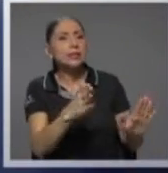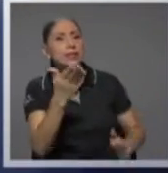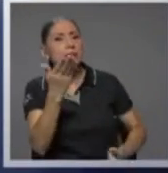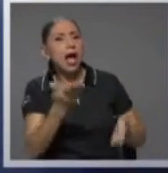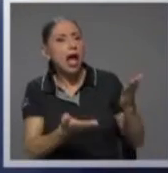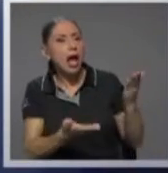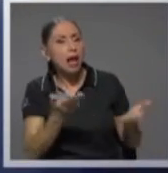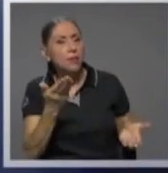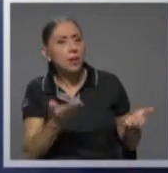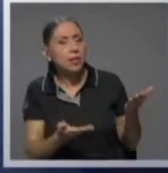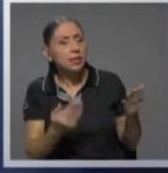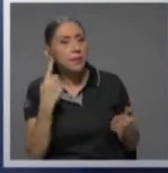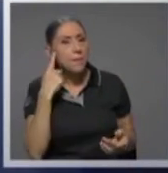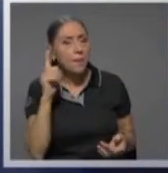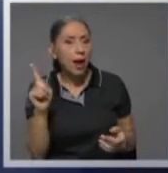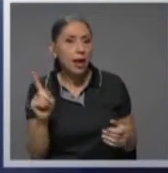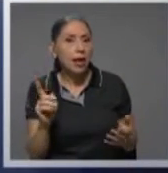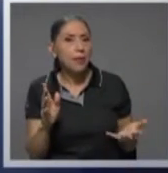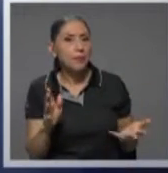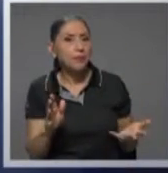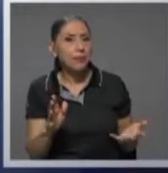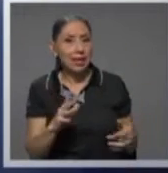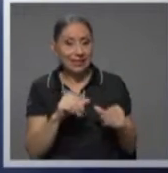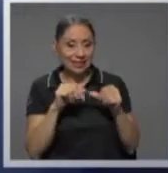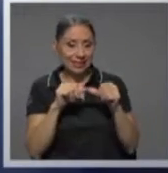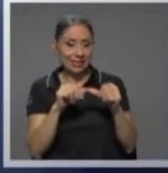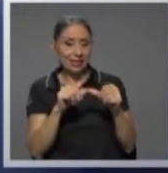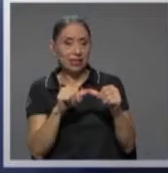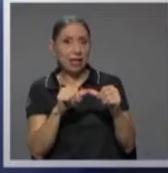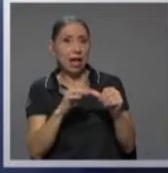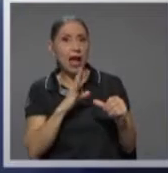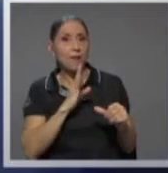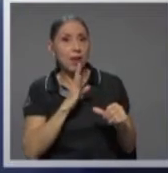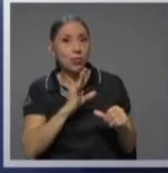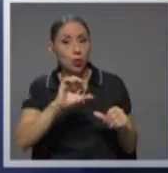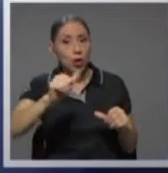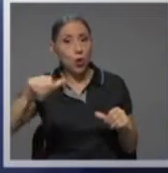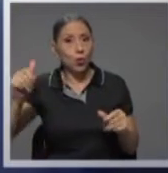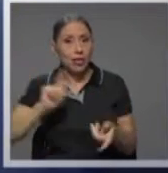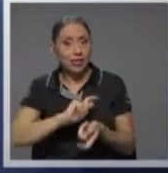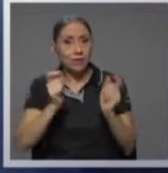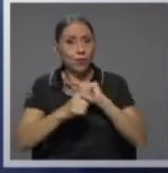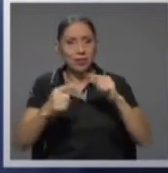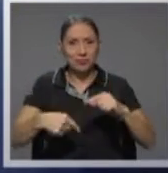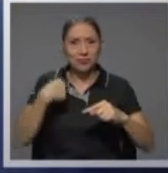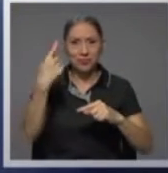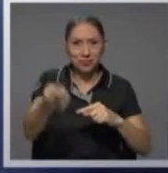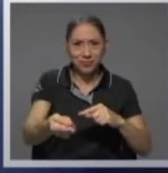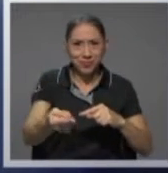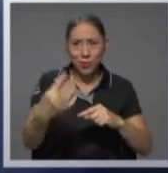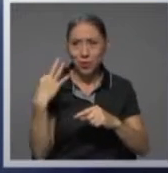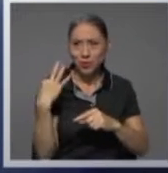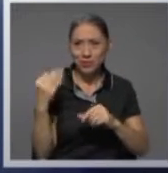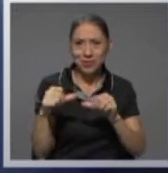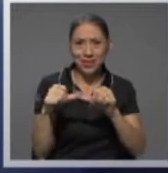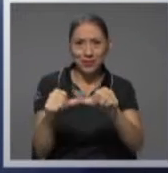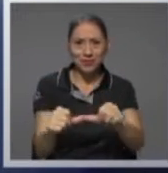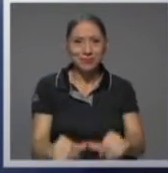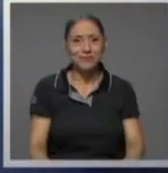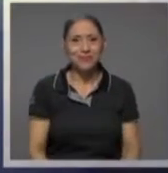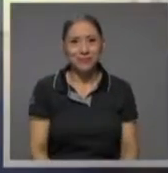cubramos las reformas adicionales en el siguiente segmento una vez que el canal nos invite a regresar.